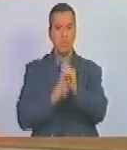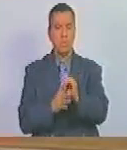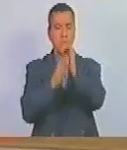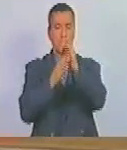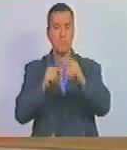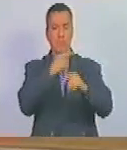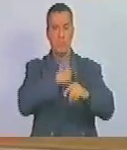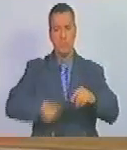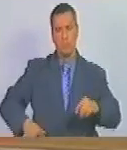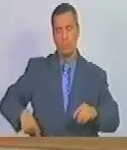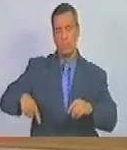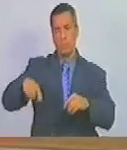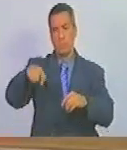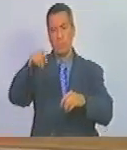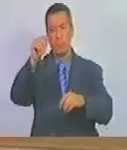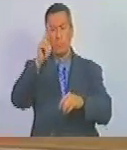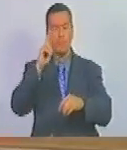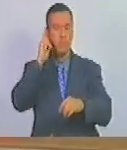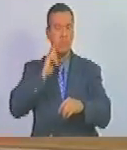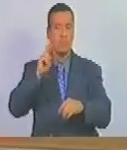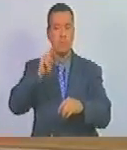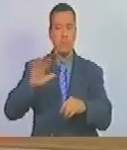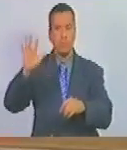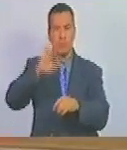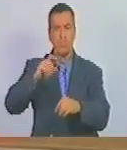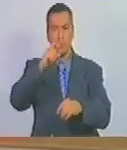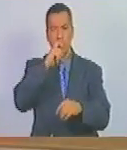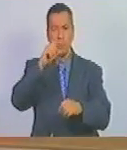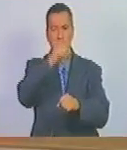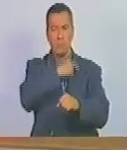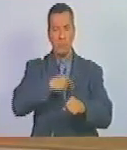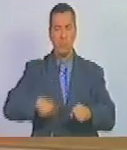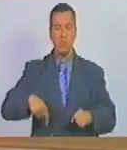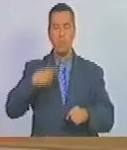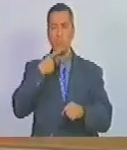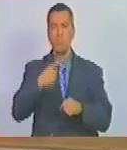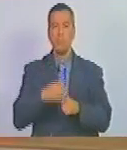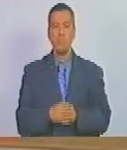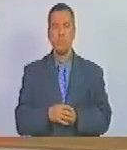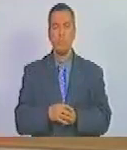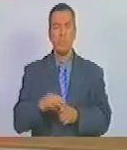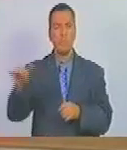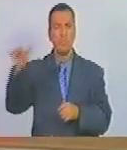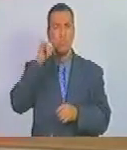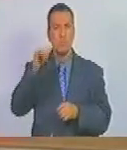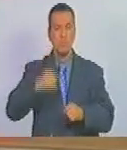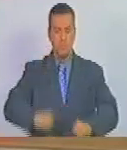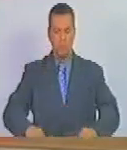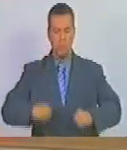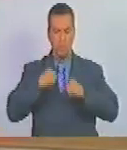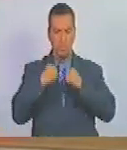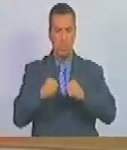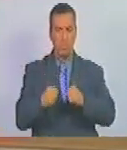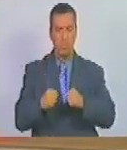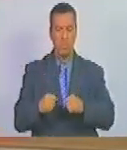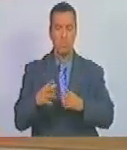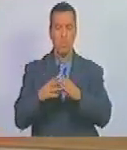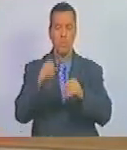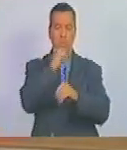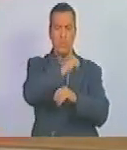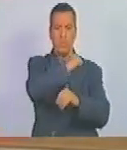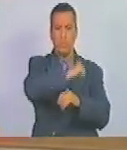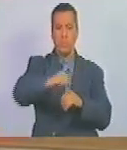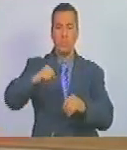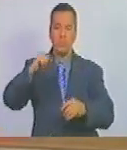presidente de la república bolivariana de venezuela nicolás maduro moros denunciando firmemente los asesinatos